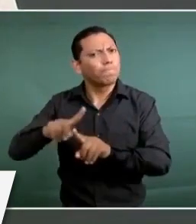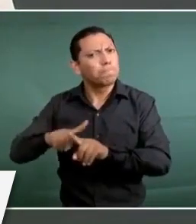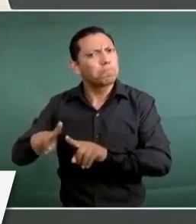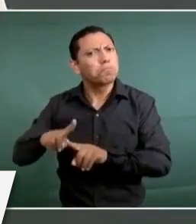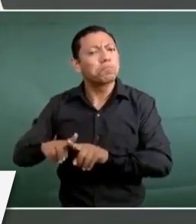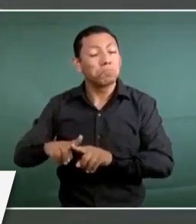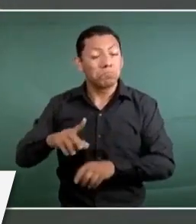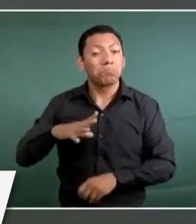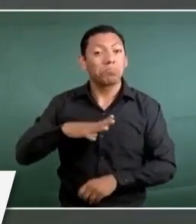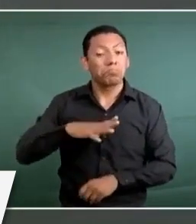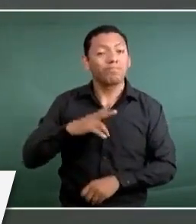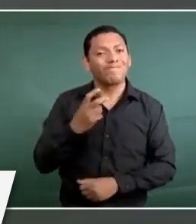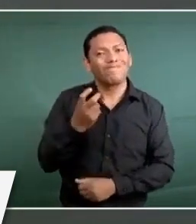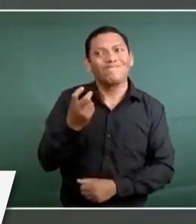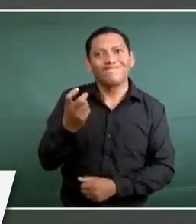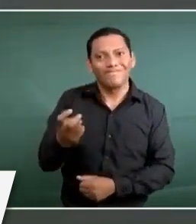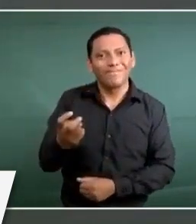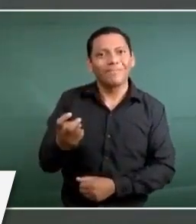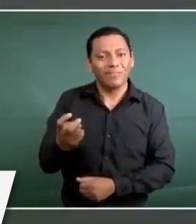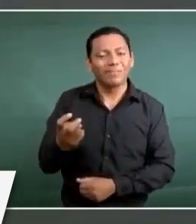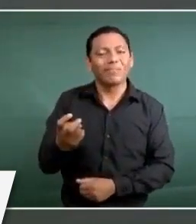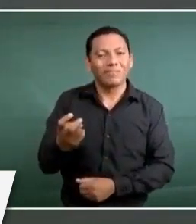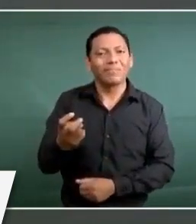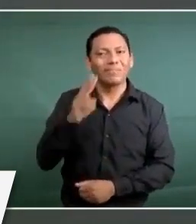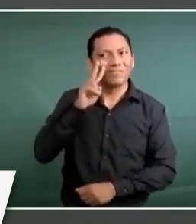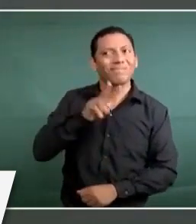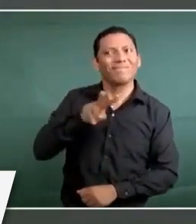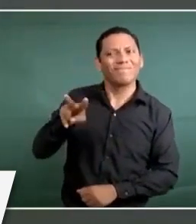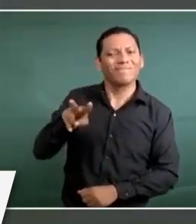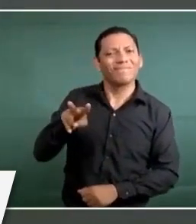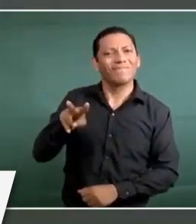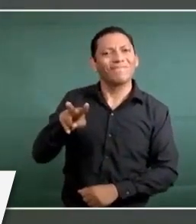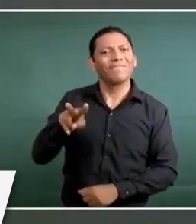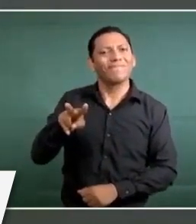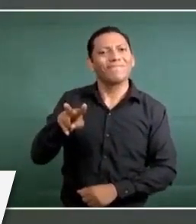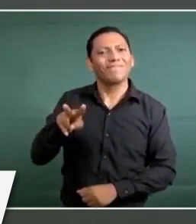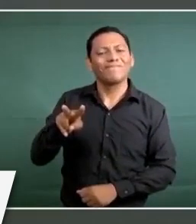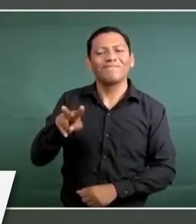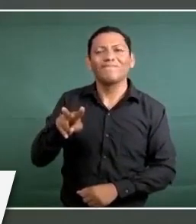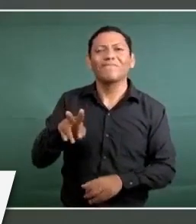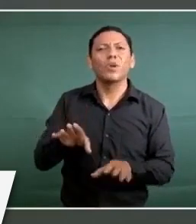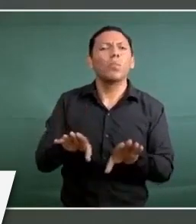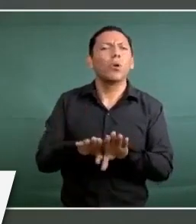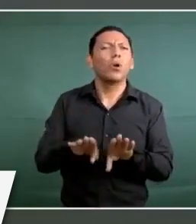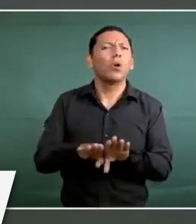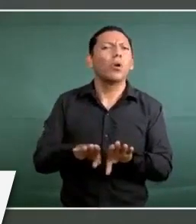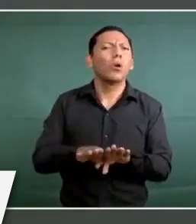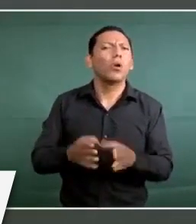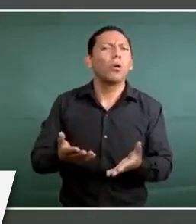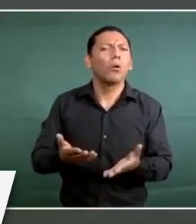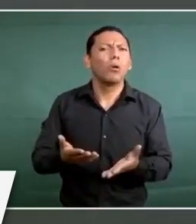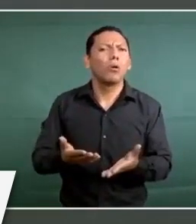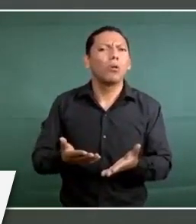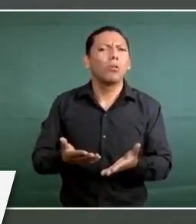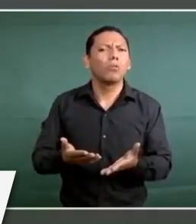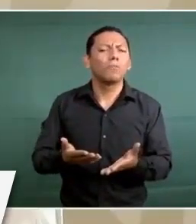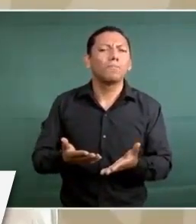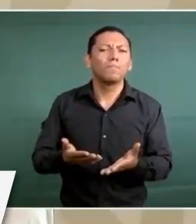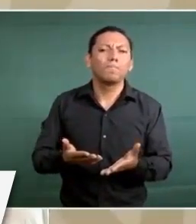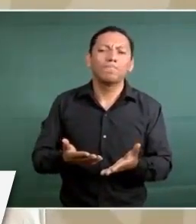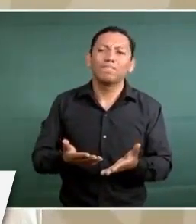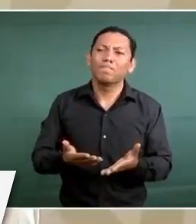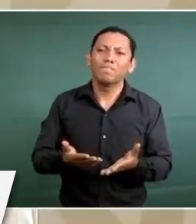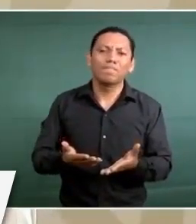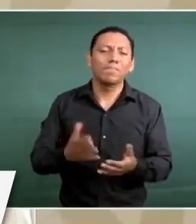Y esto lo considero como falta de